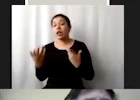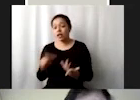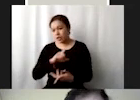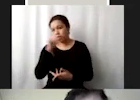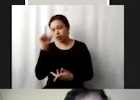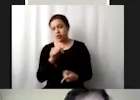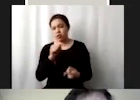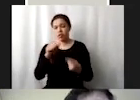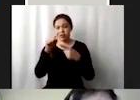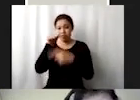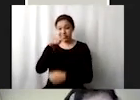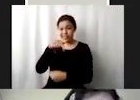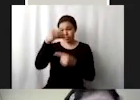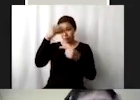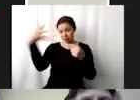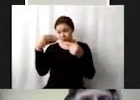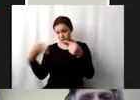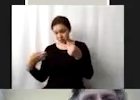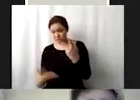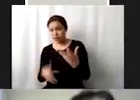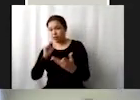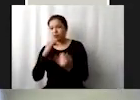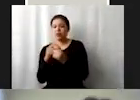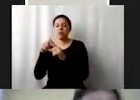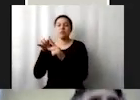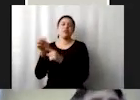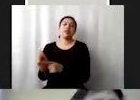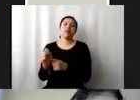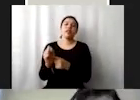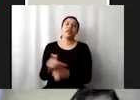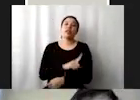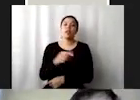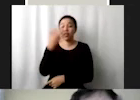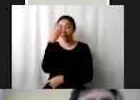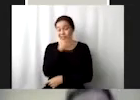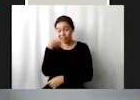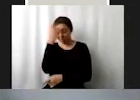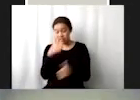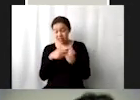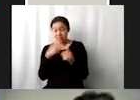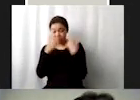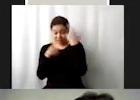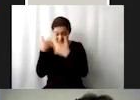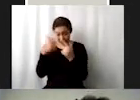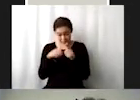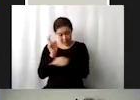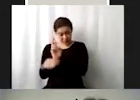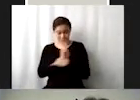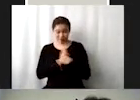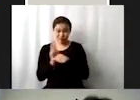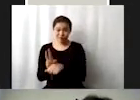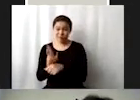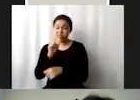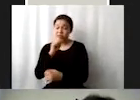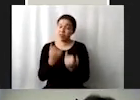tematizados entonces por eso tienen metas y para hacer un examen y un seguimiento una revisión de todo esto tienen que haber